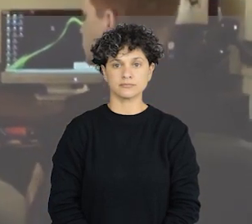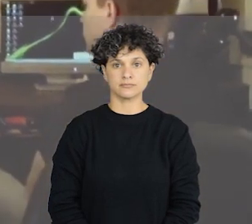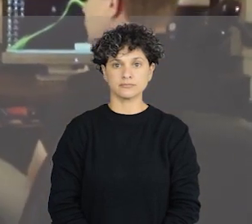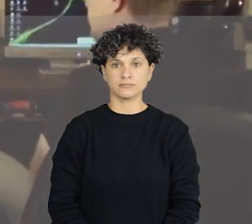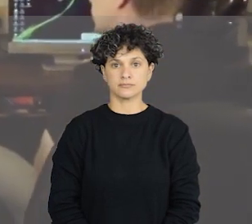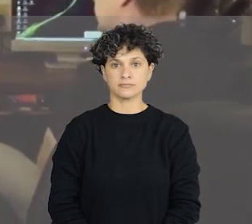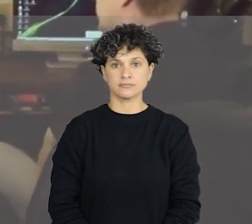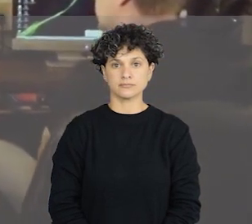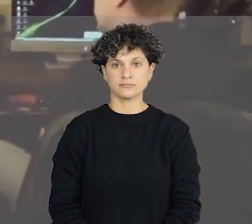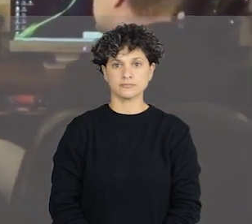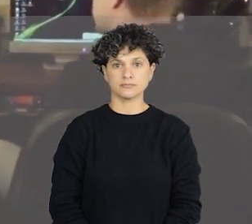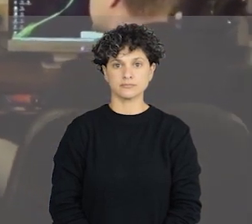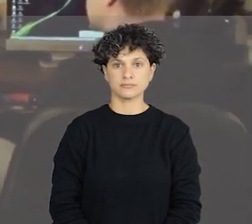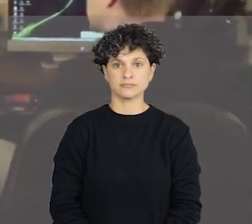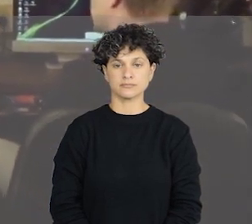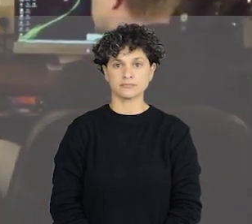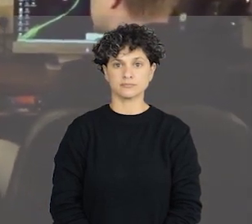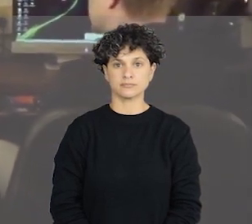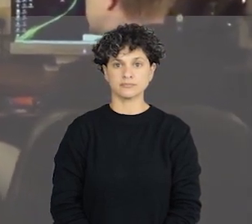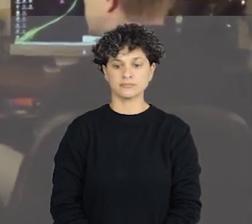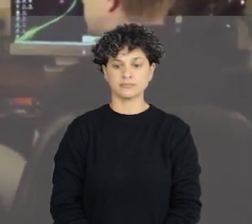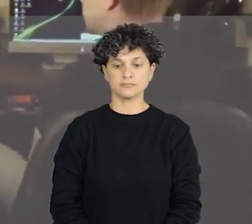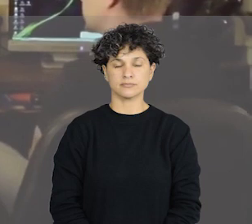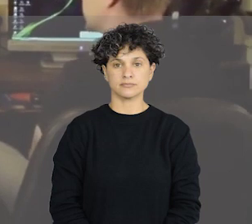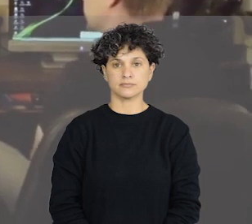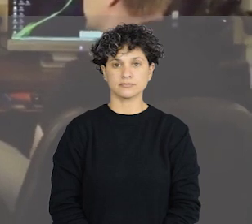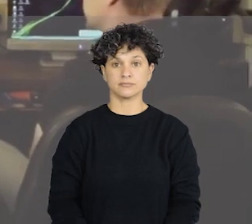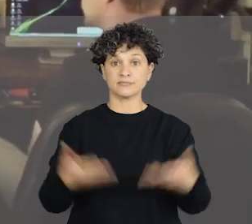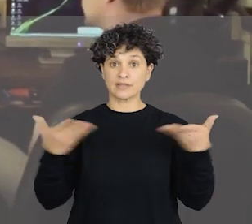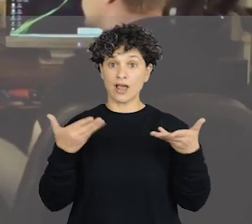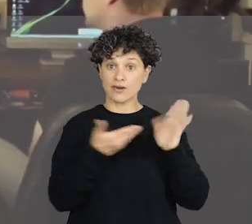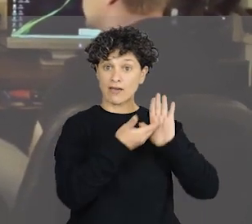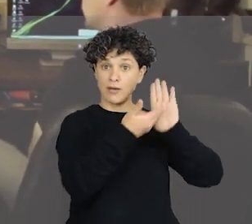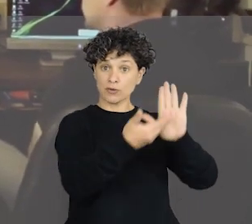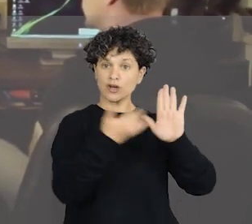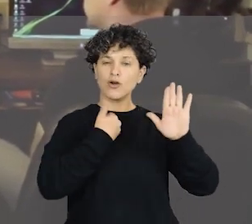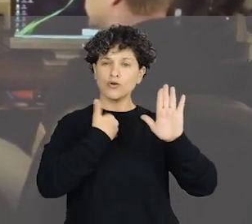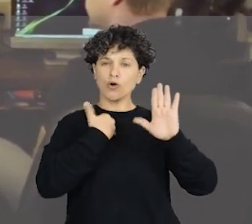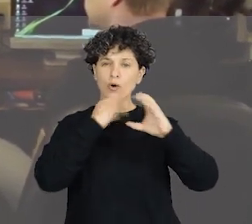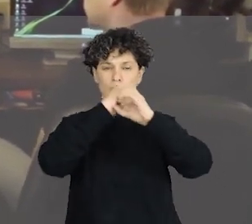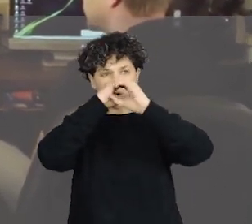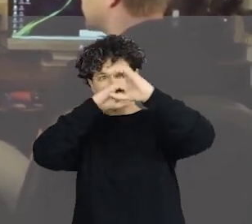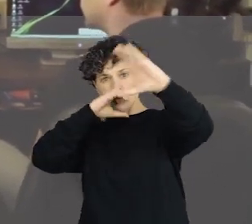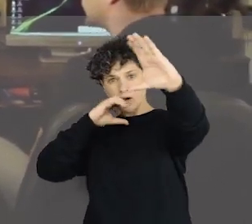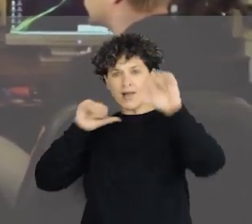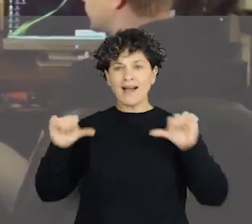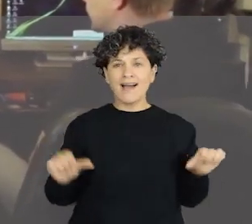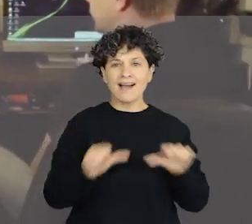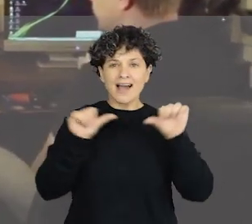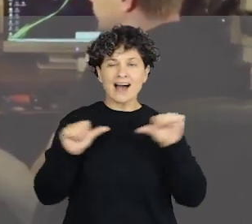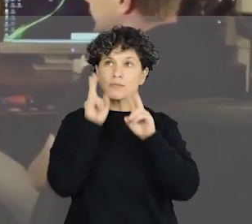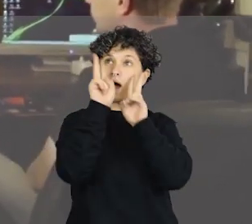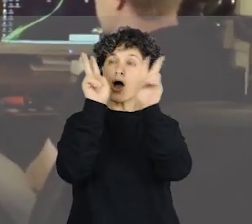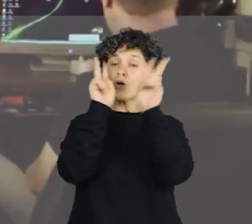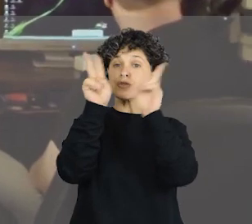Vamos a ver cómo operamos los telescopios para poder hacer estas observaciones de asteroides y cometas peligrosos para nuestra